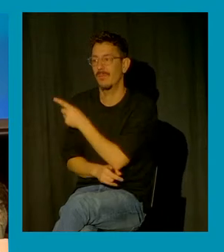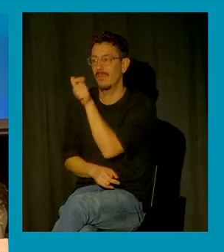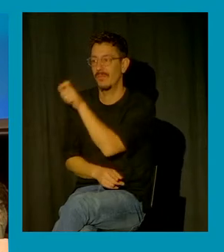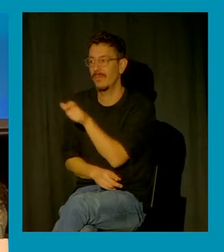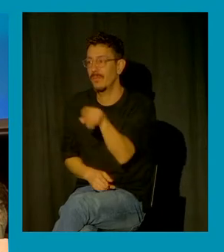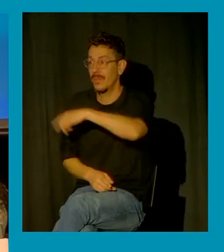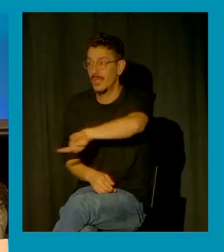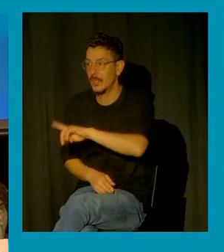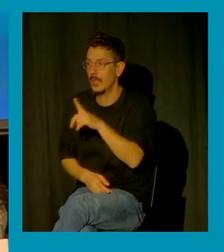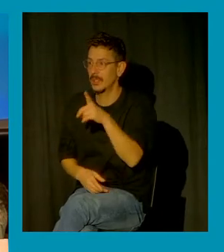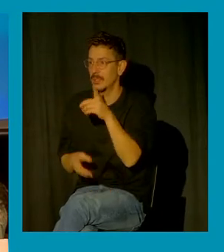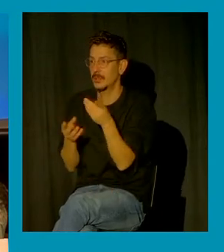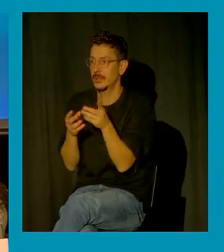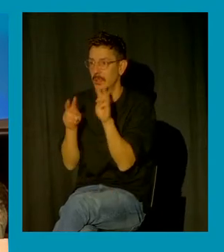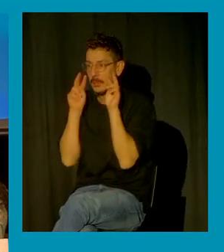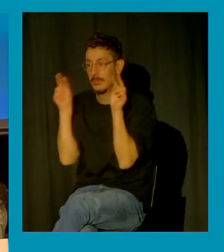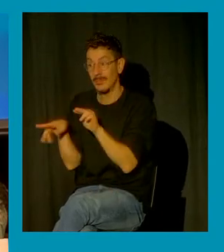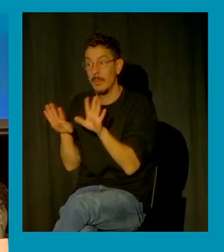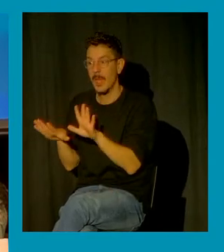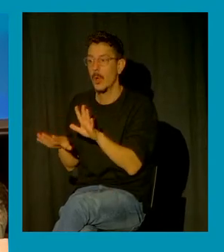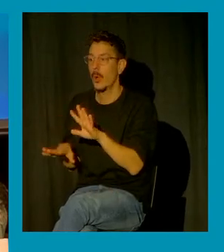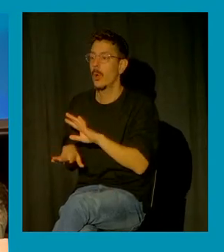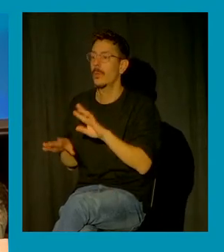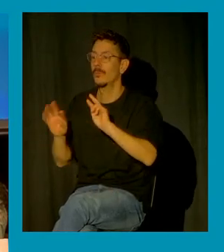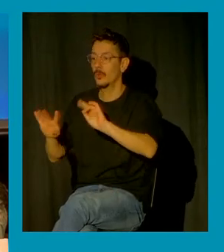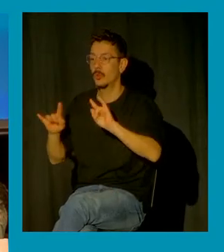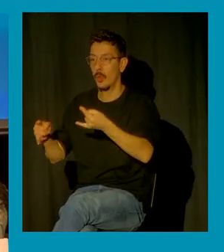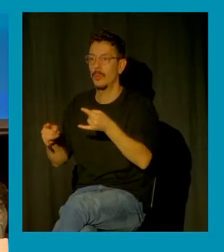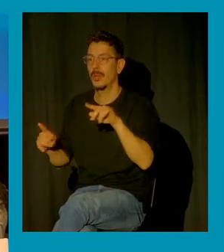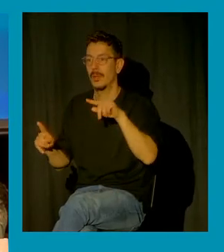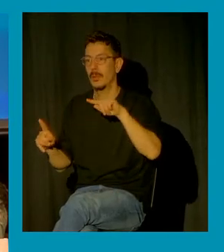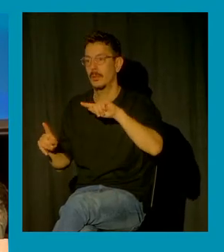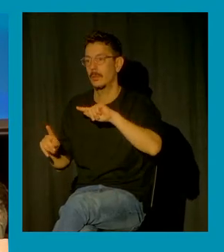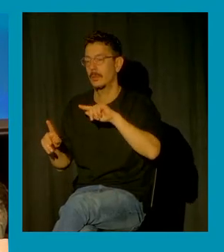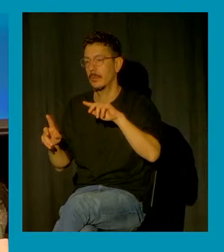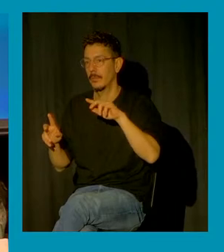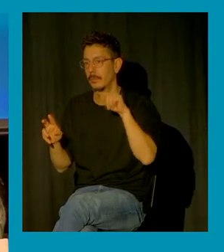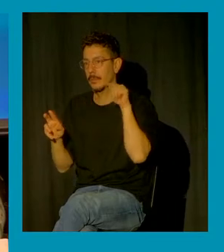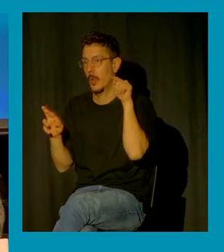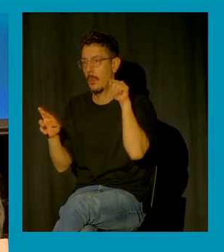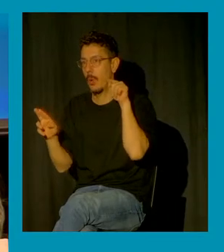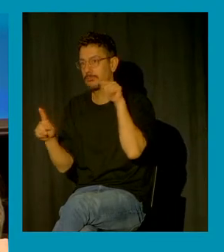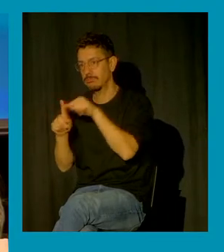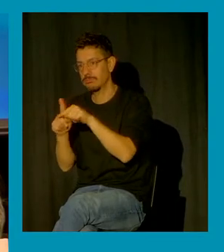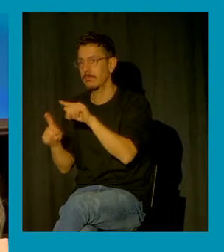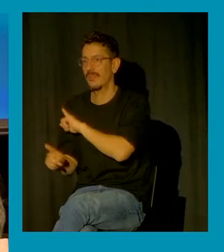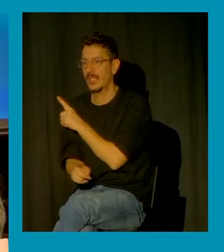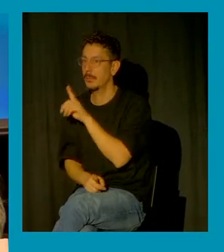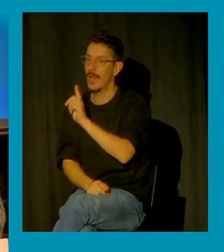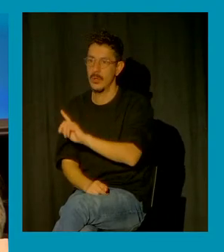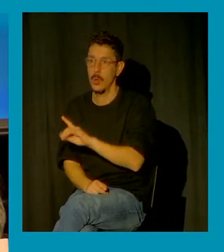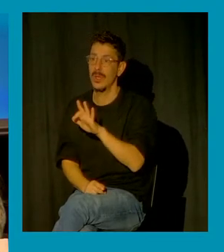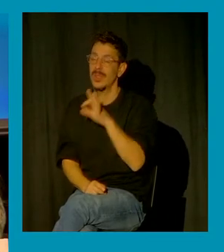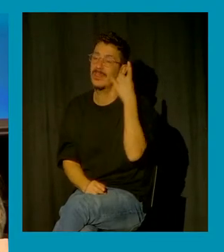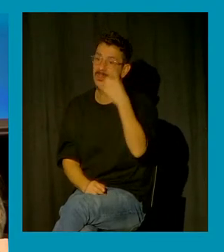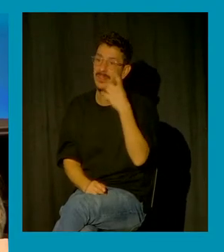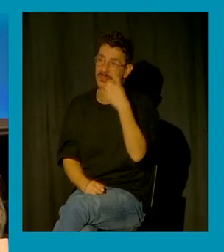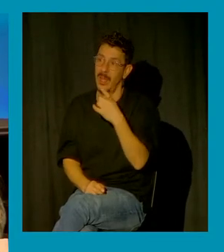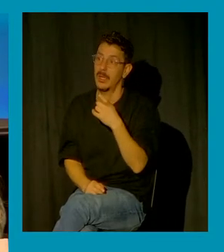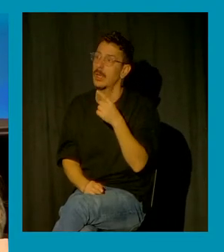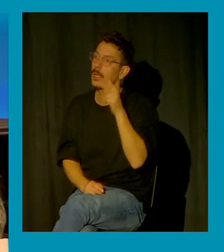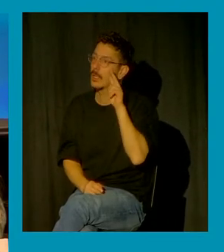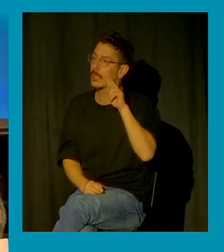victimizar y sobre todo sin reconocer algo que es importante y fundamental que es la agencia